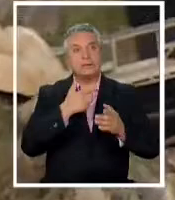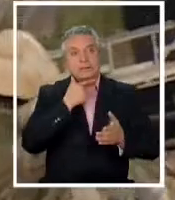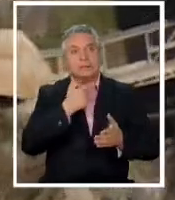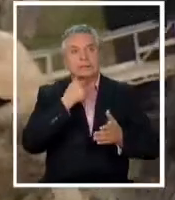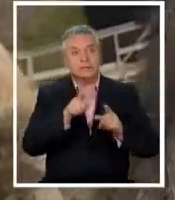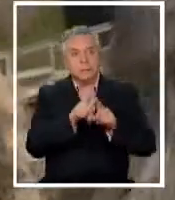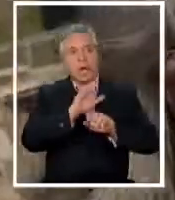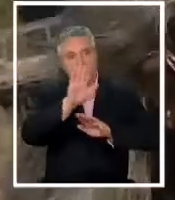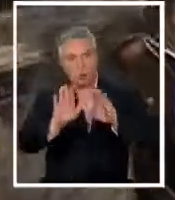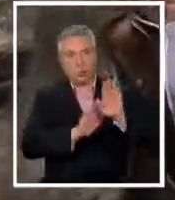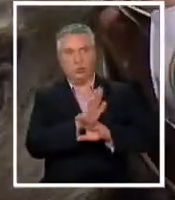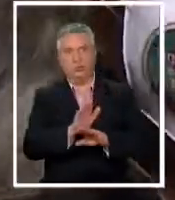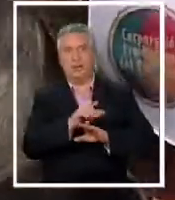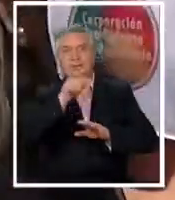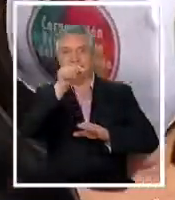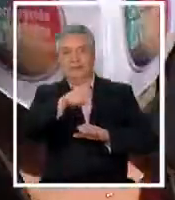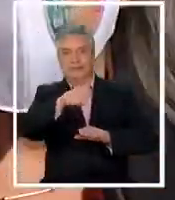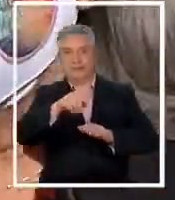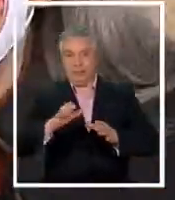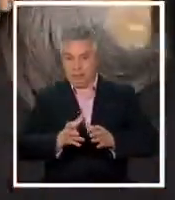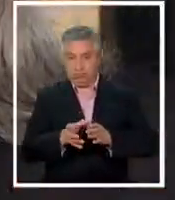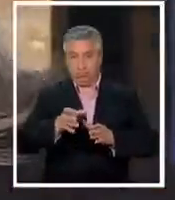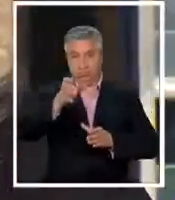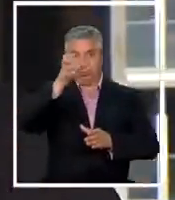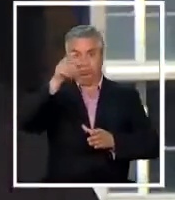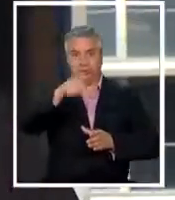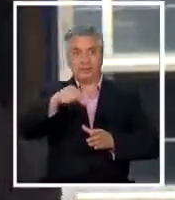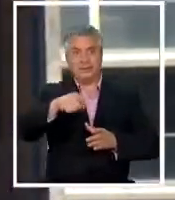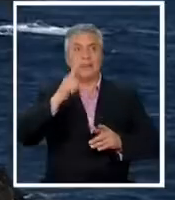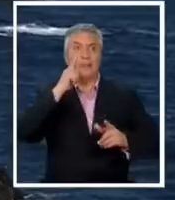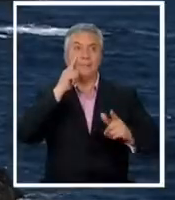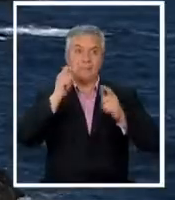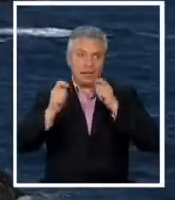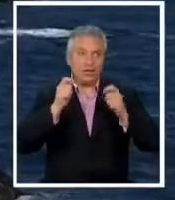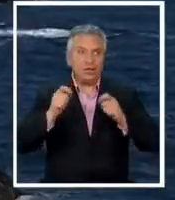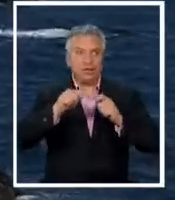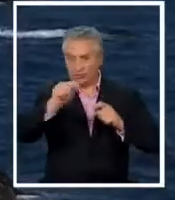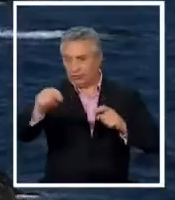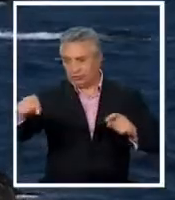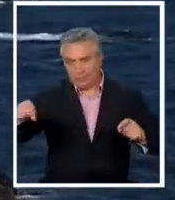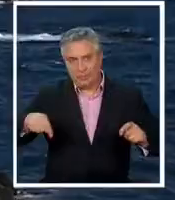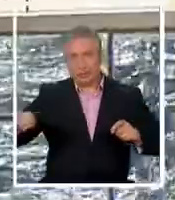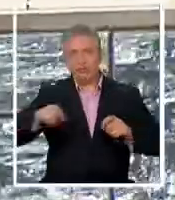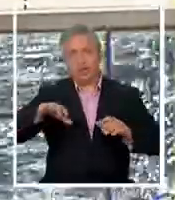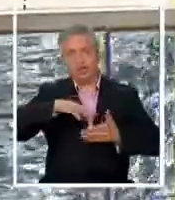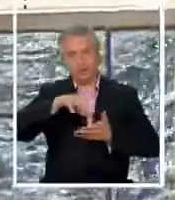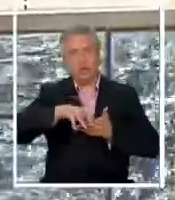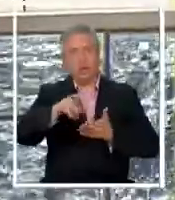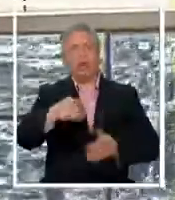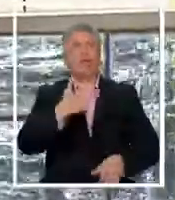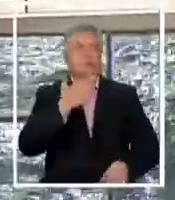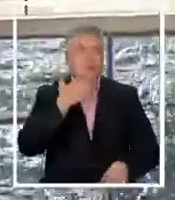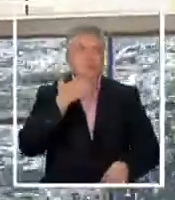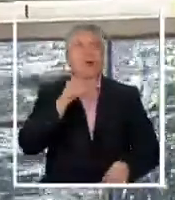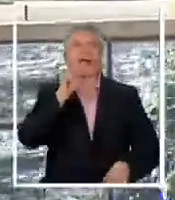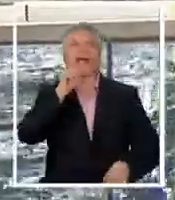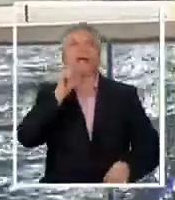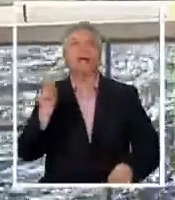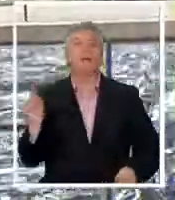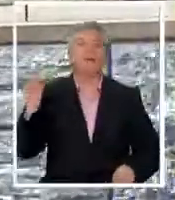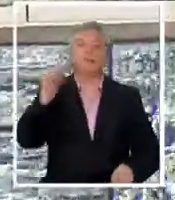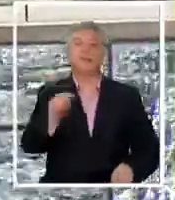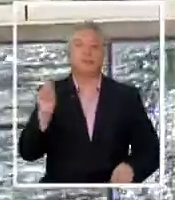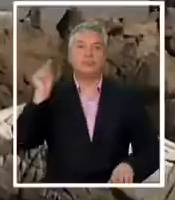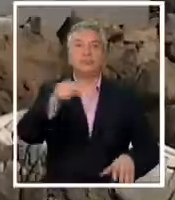conservación su emplazamiento no solo aseguran es un riesgo para las especies de la zona sino también quienes puedan visitar el